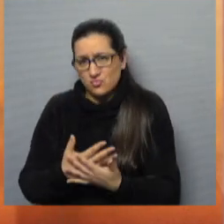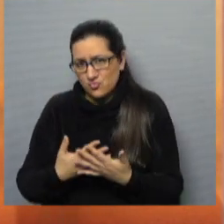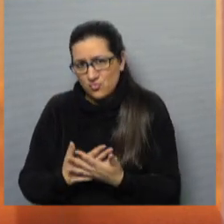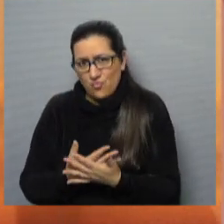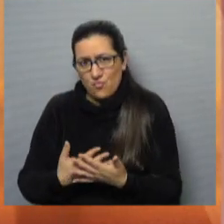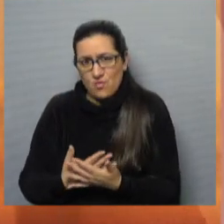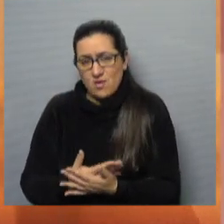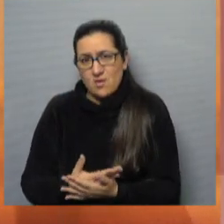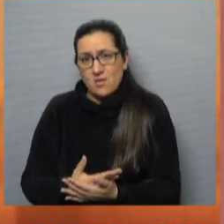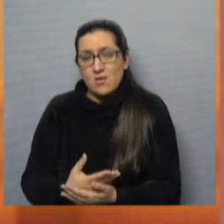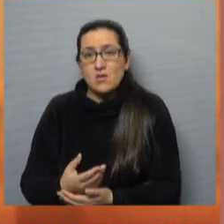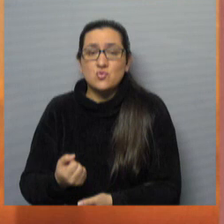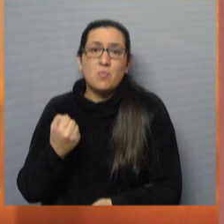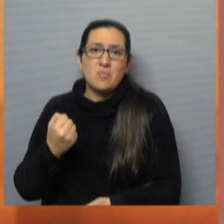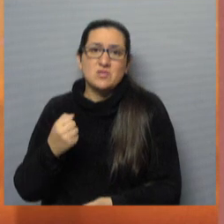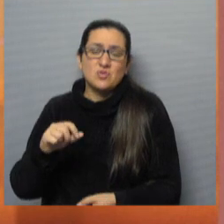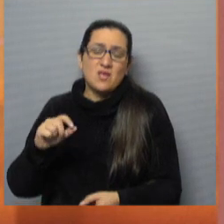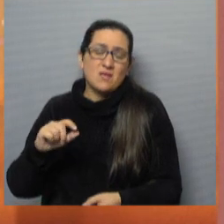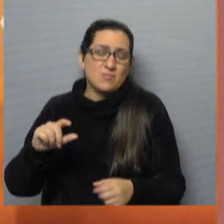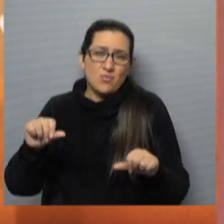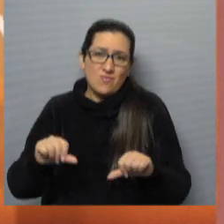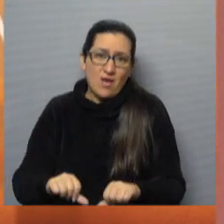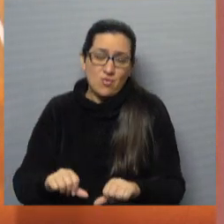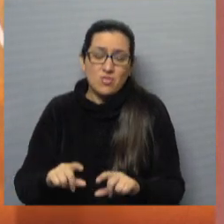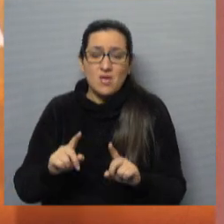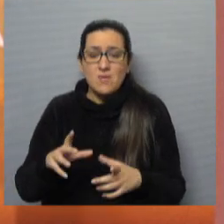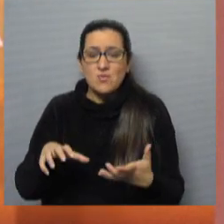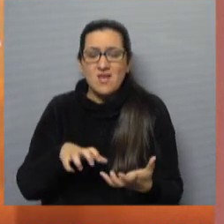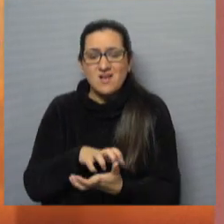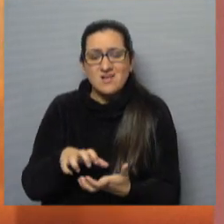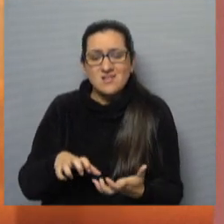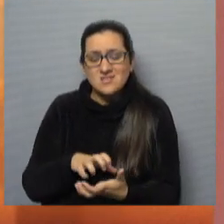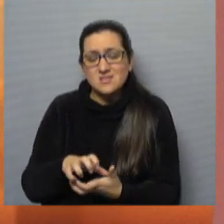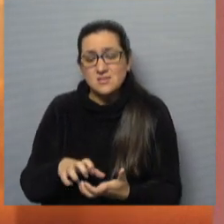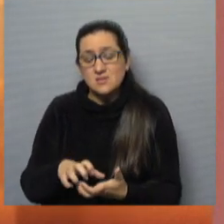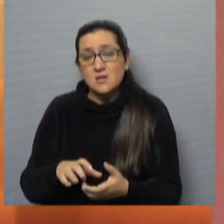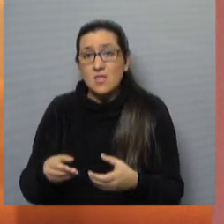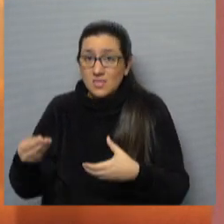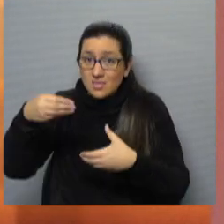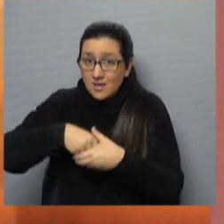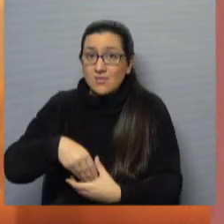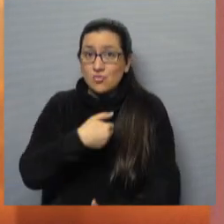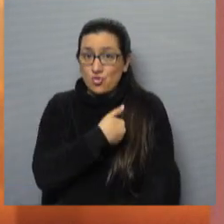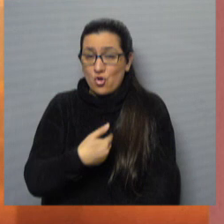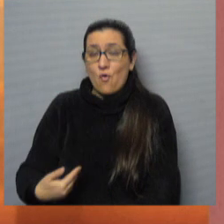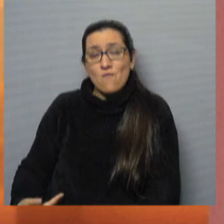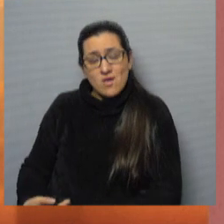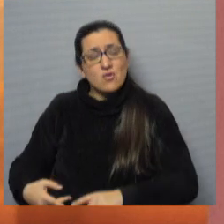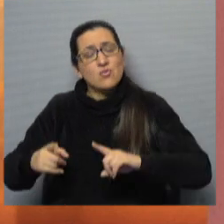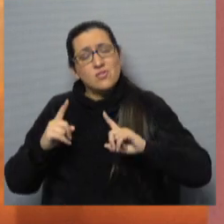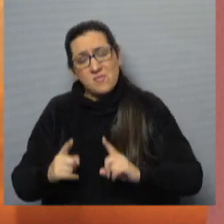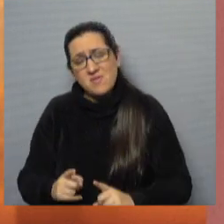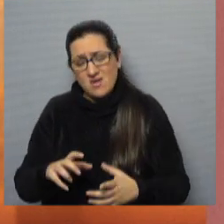además una crisis en el propio gobierno, en la propia estructura de